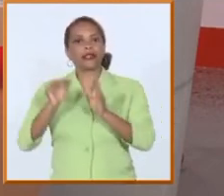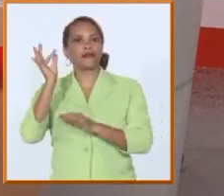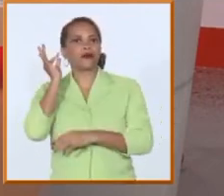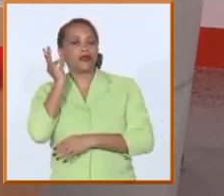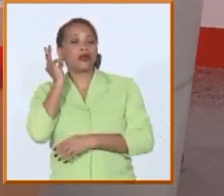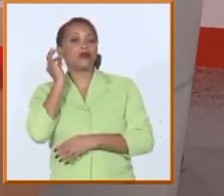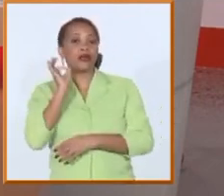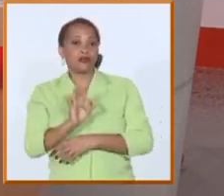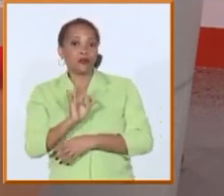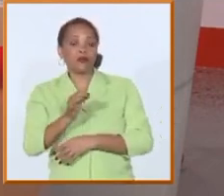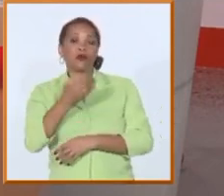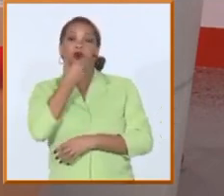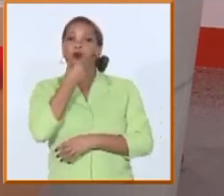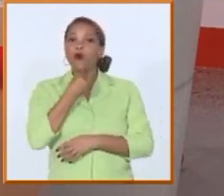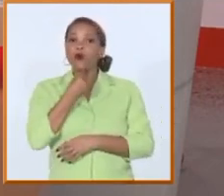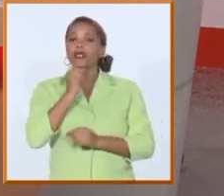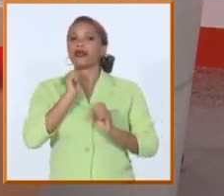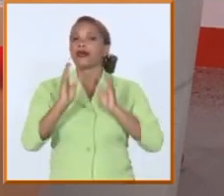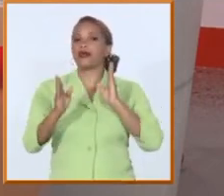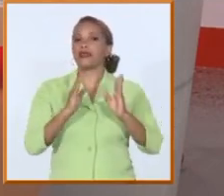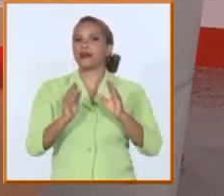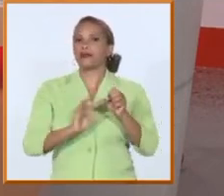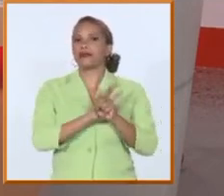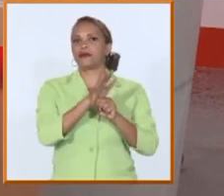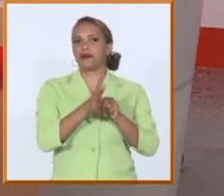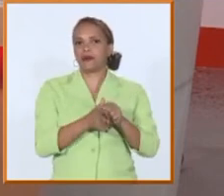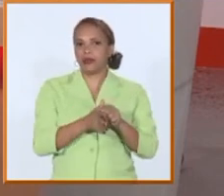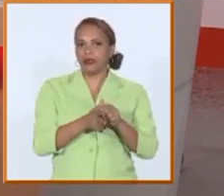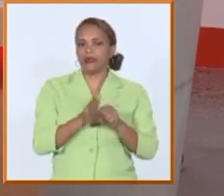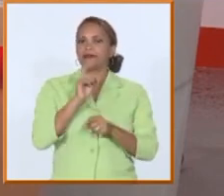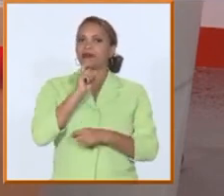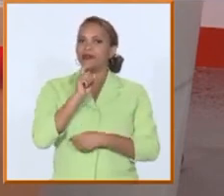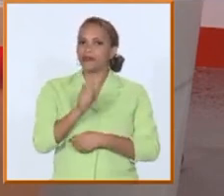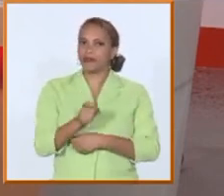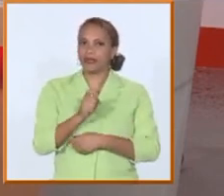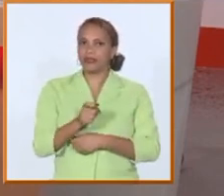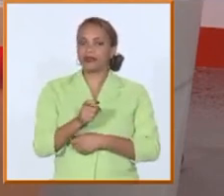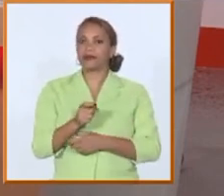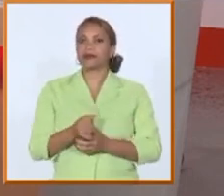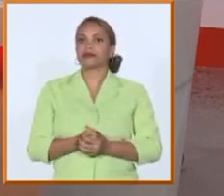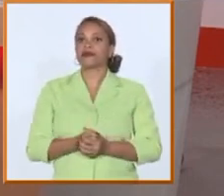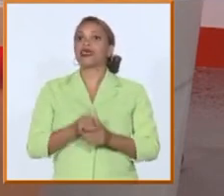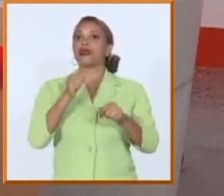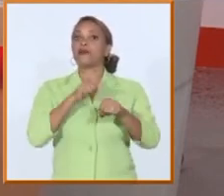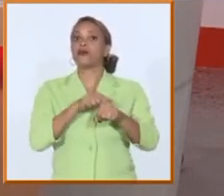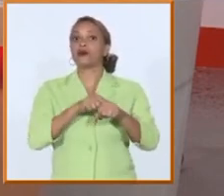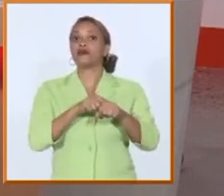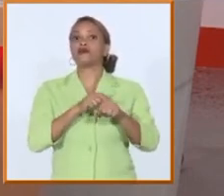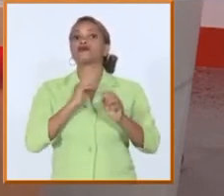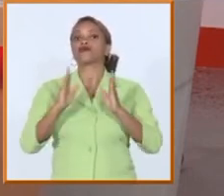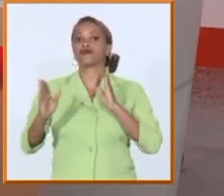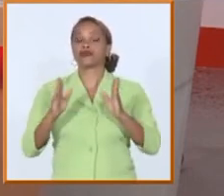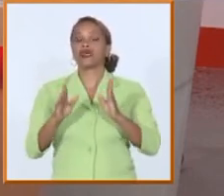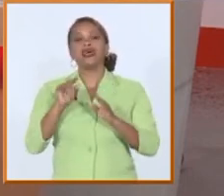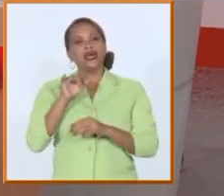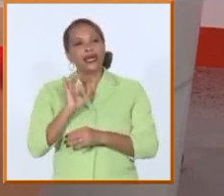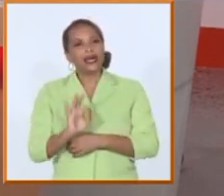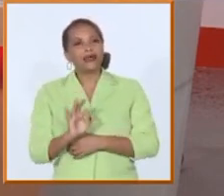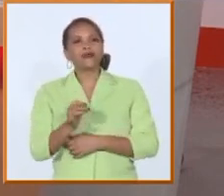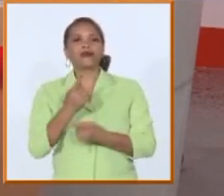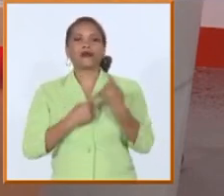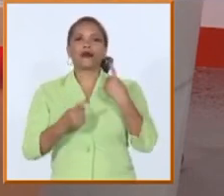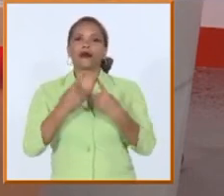jóvenes que transitaron la enseñanza precedente también en tiempos de COVID después de la pandemia y eso como quiera que sea un poco marca